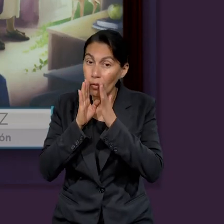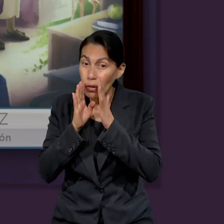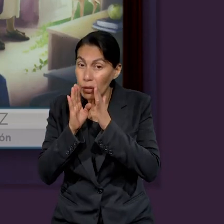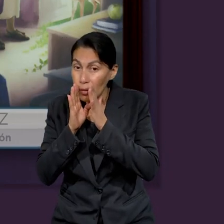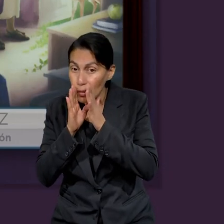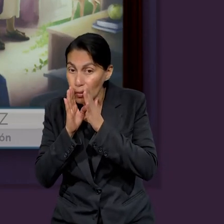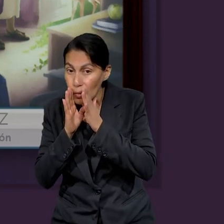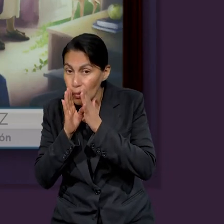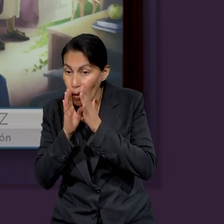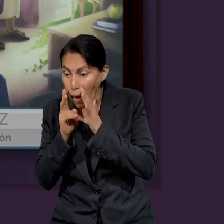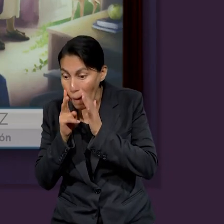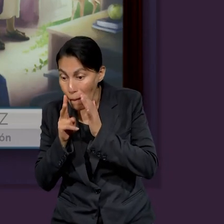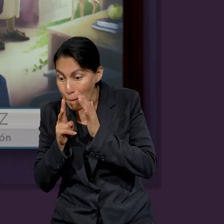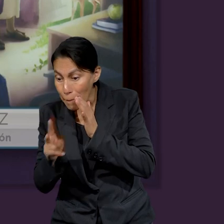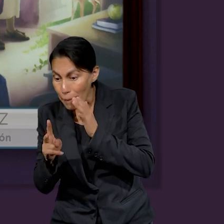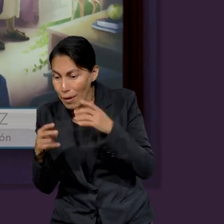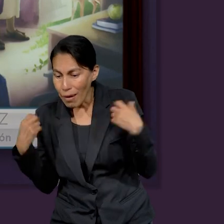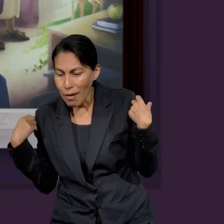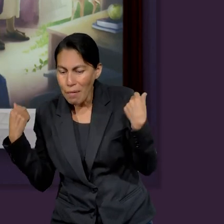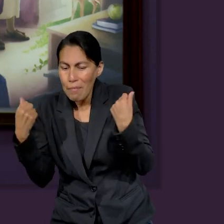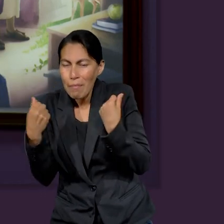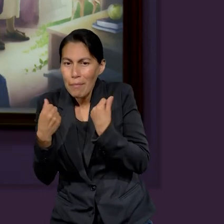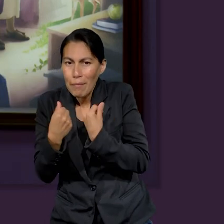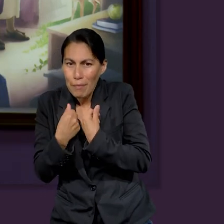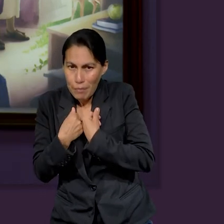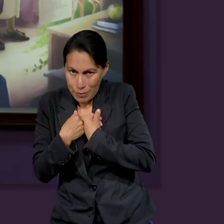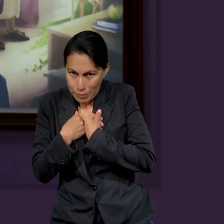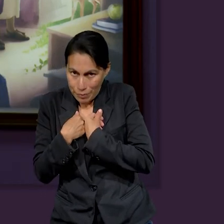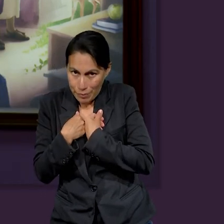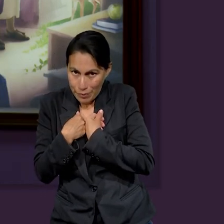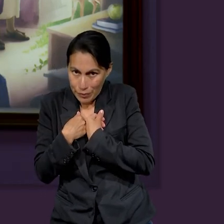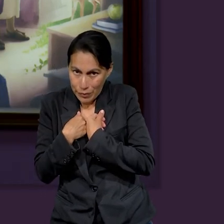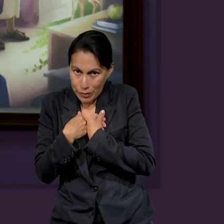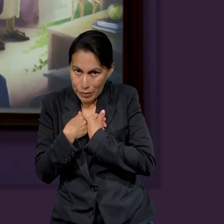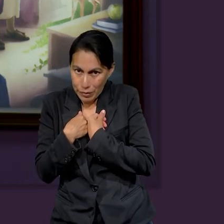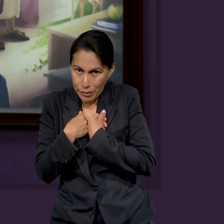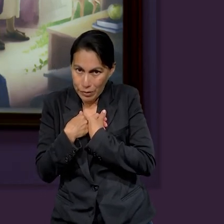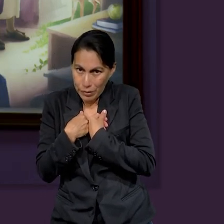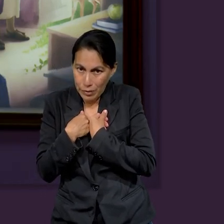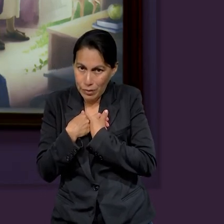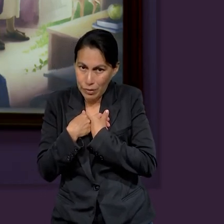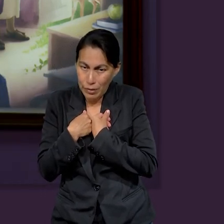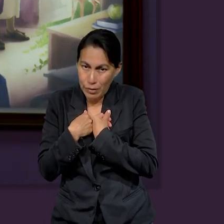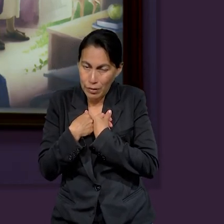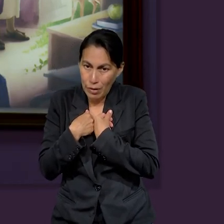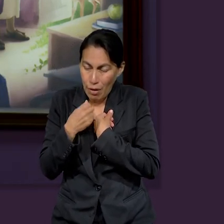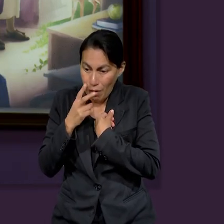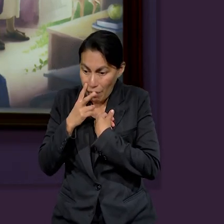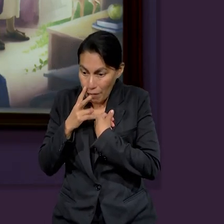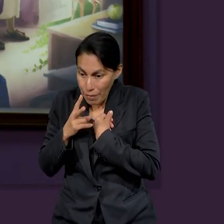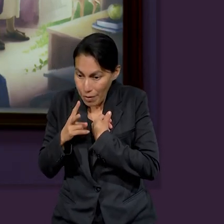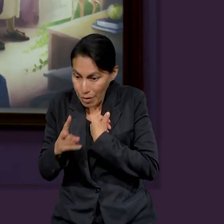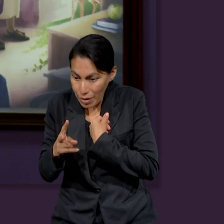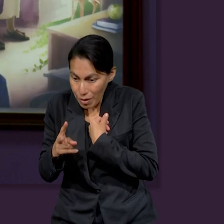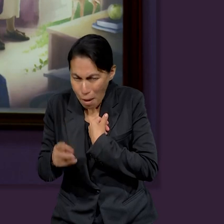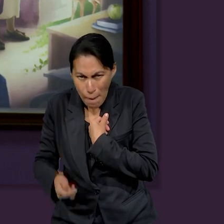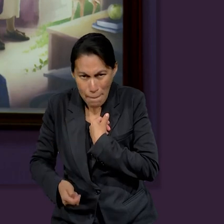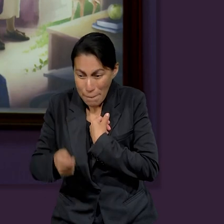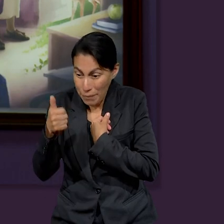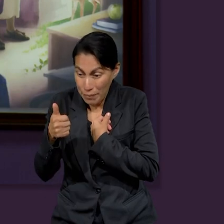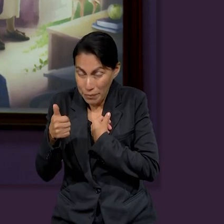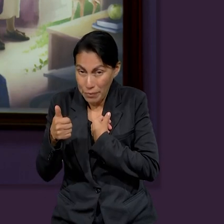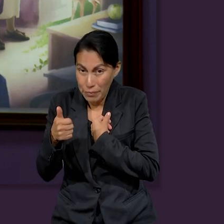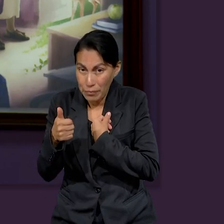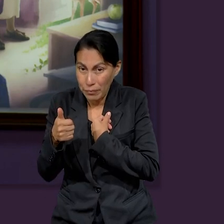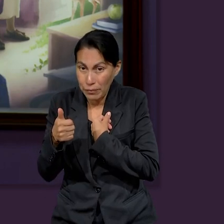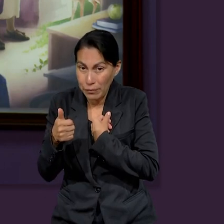vi un manto. O sea, la primera acción que hizo fue mirar, la primera